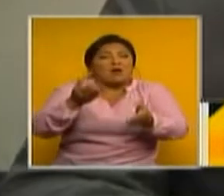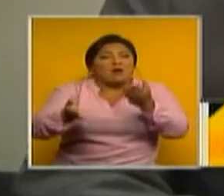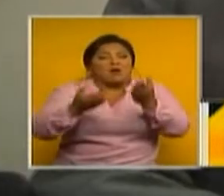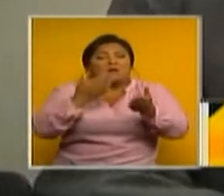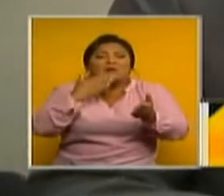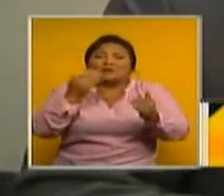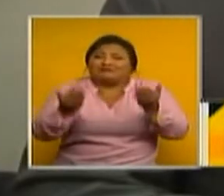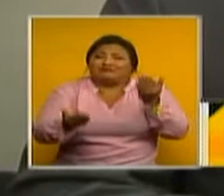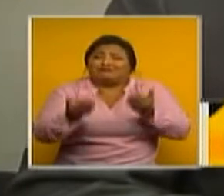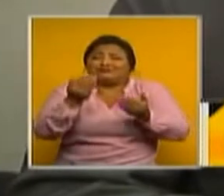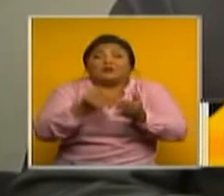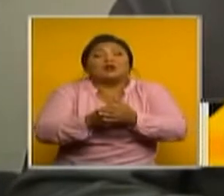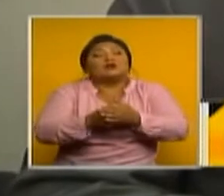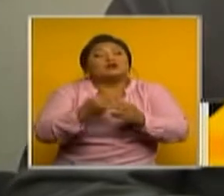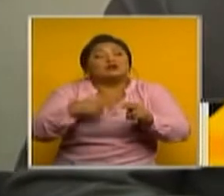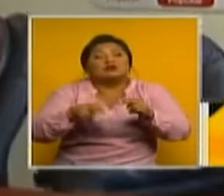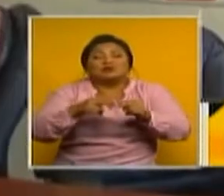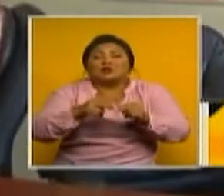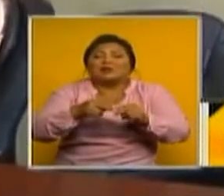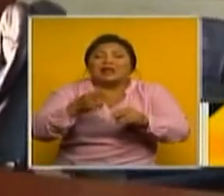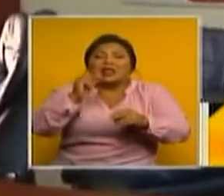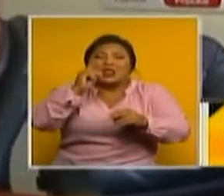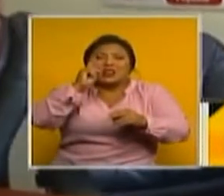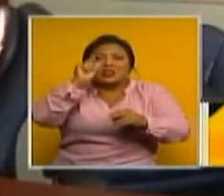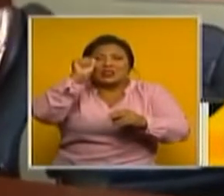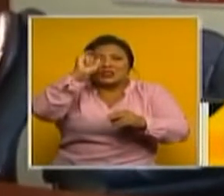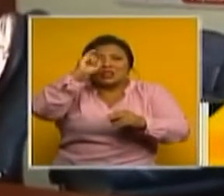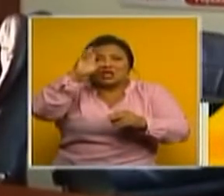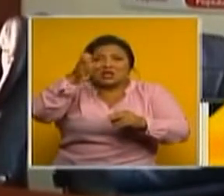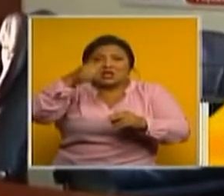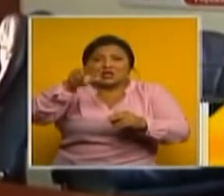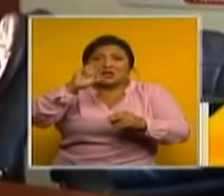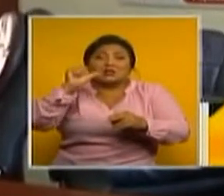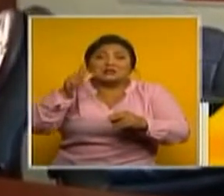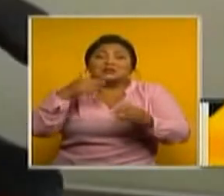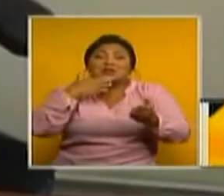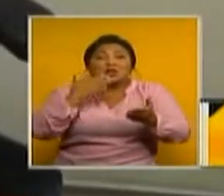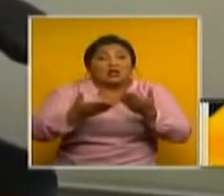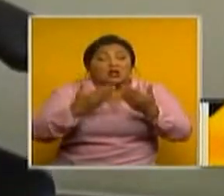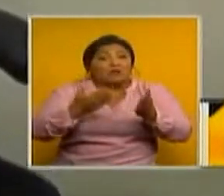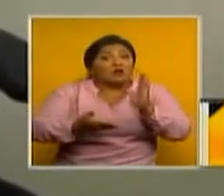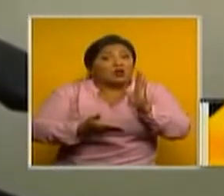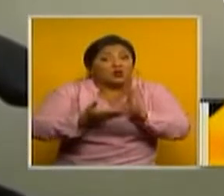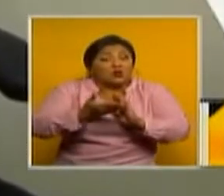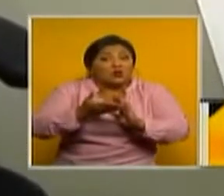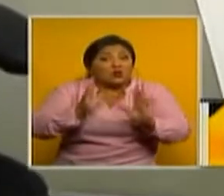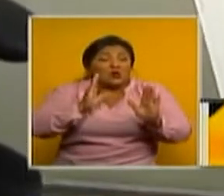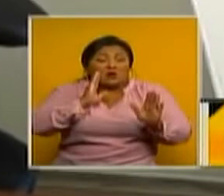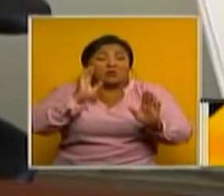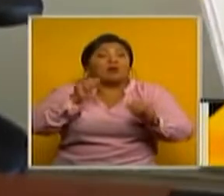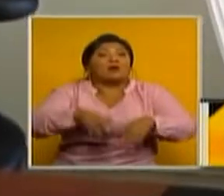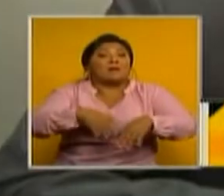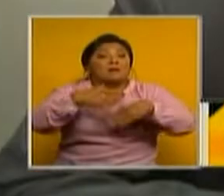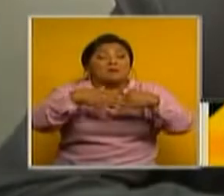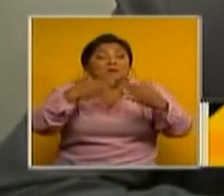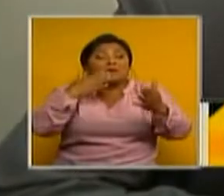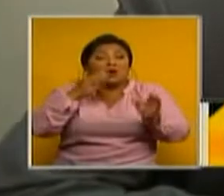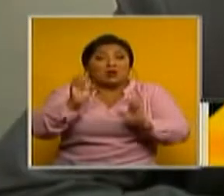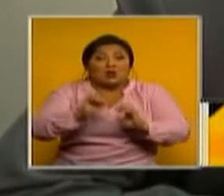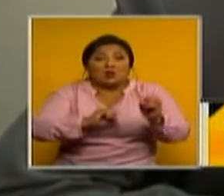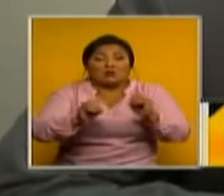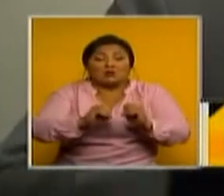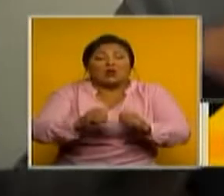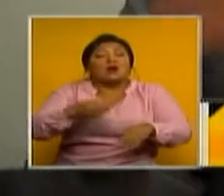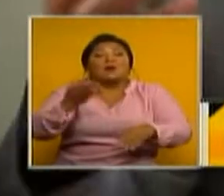equivalente a lo que cuesta el subsidio del diésel. Y anunciaron que de ejecutarse el incremento organizarán movilizaciones. Vamos